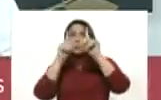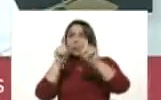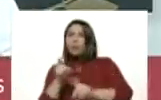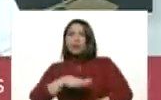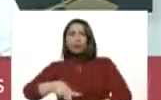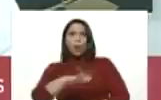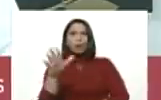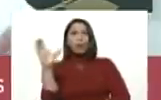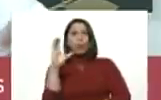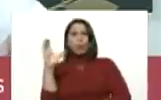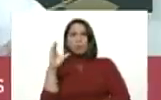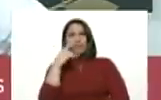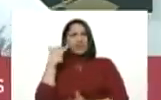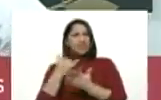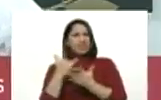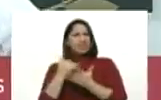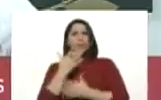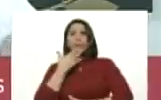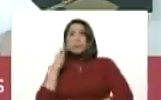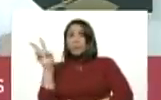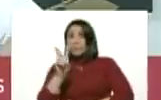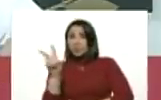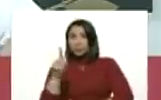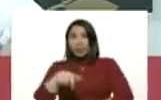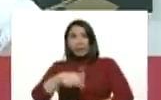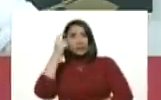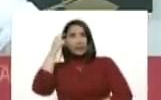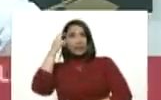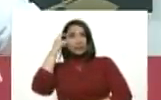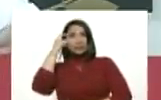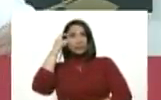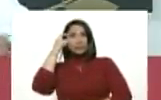Fíjense ustedes. En el caso de Venezuela, el día de hoy.